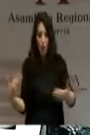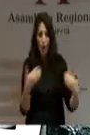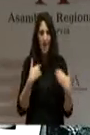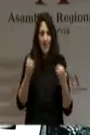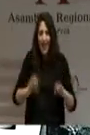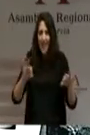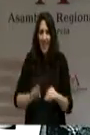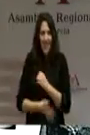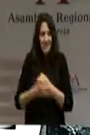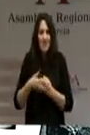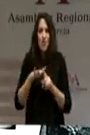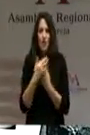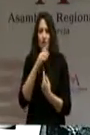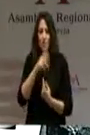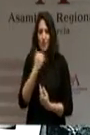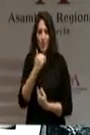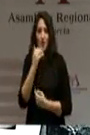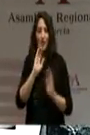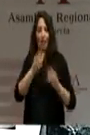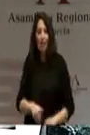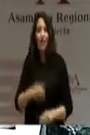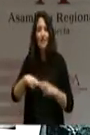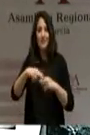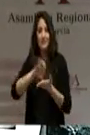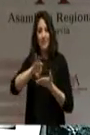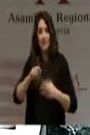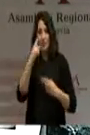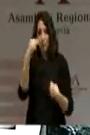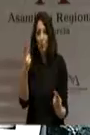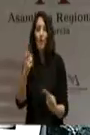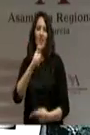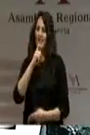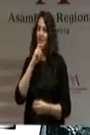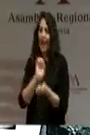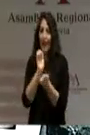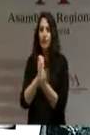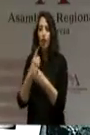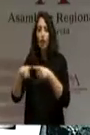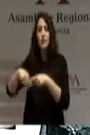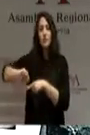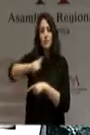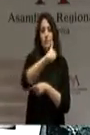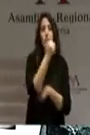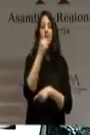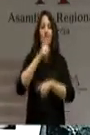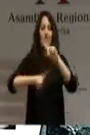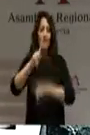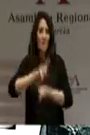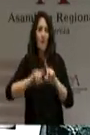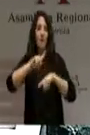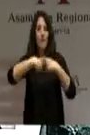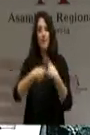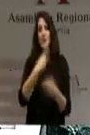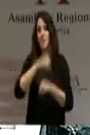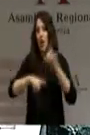públicos, dificultades para el acceso a crédito de empresas y familias, dificultades para pagar la luz, el agua o